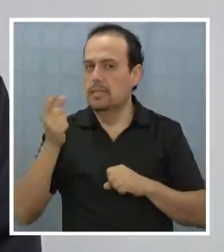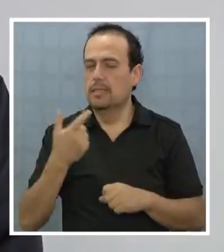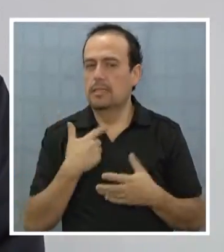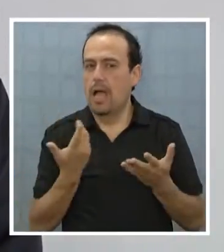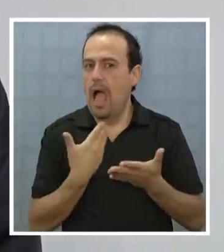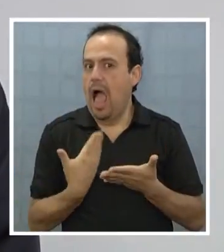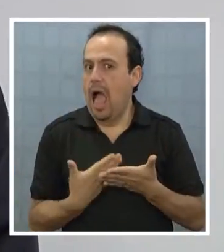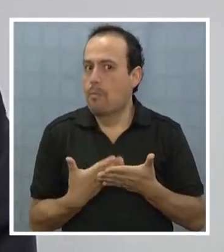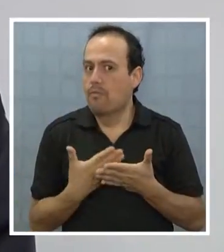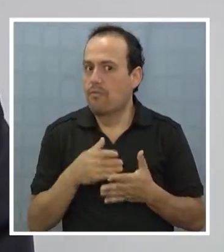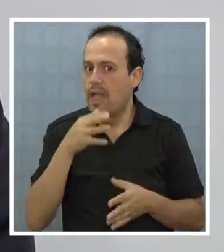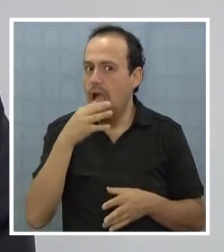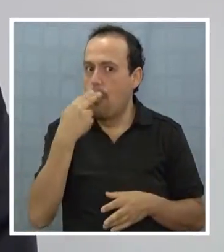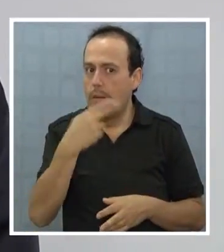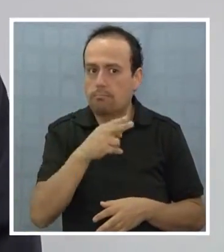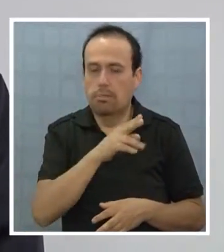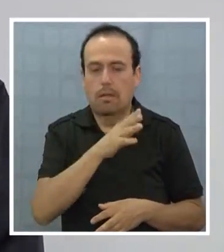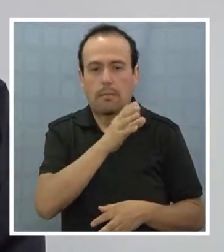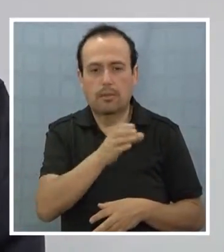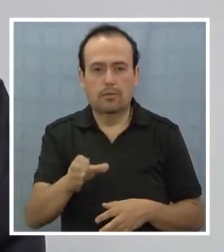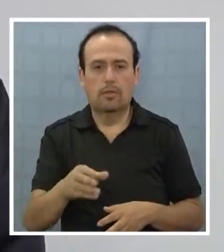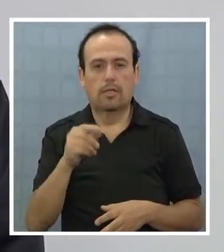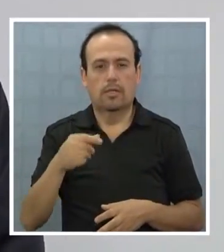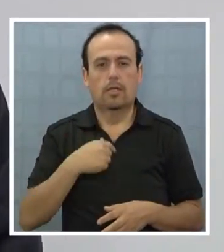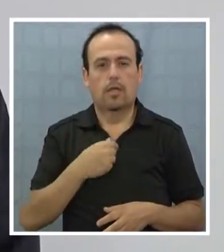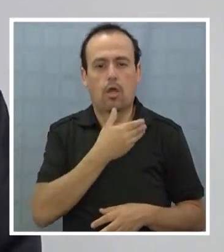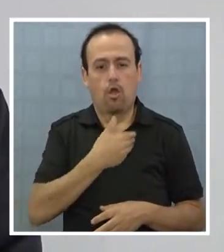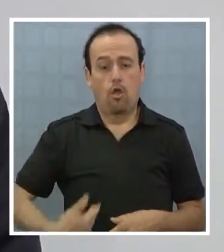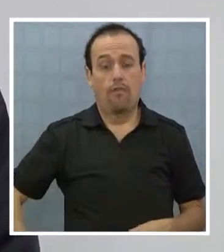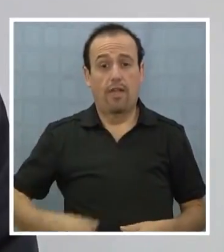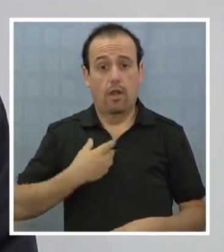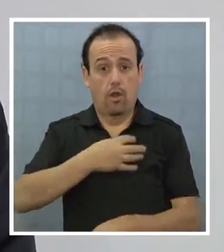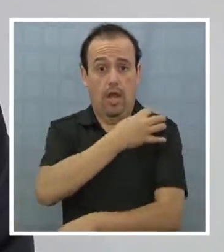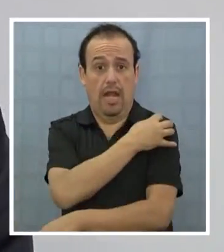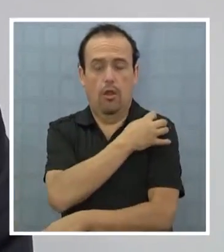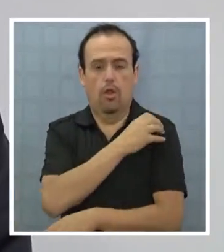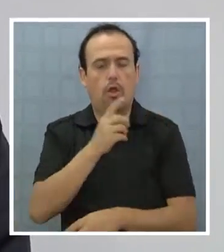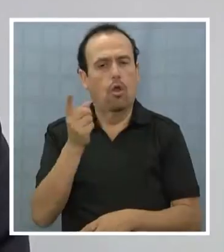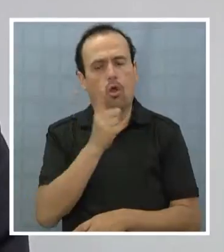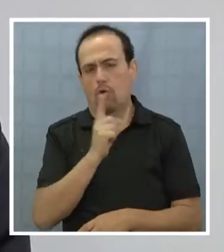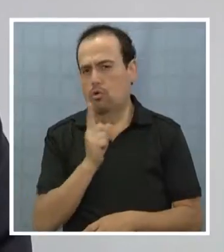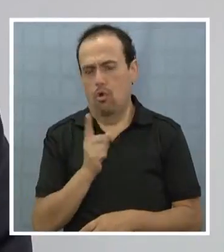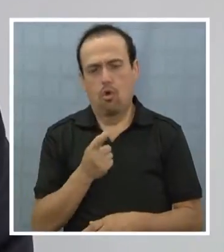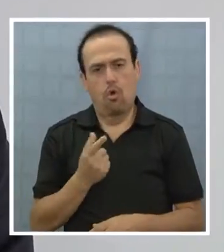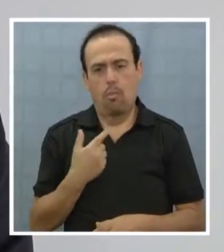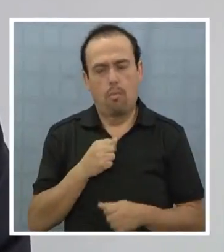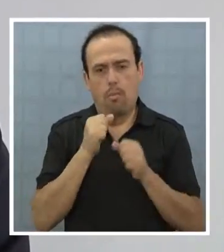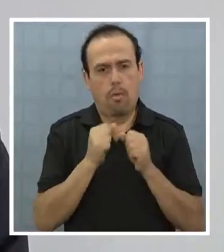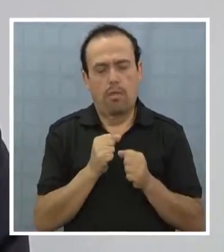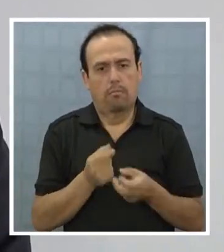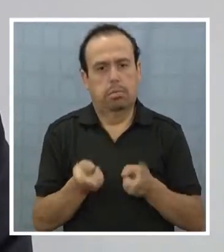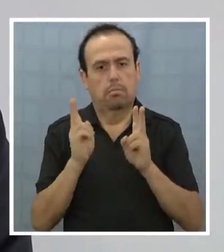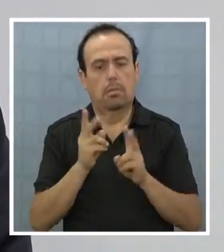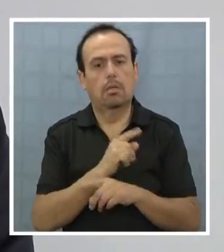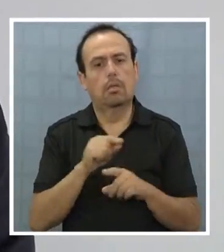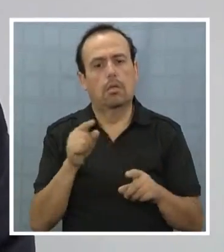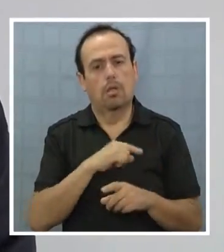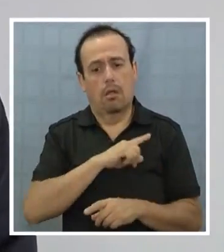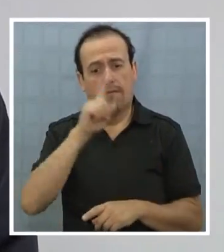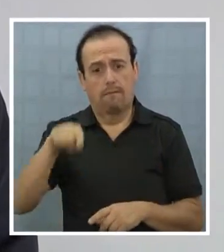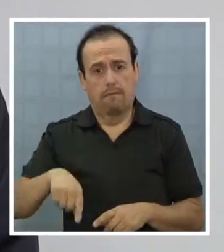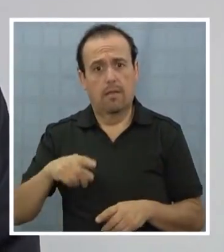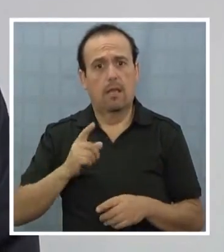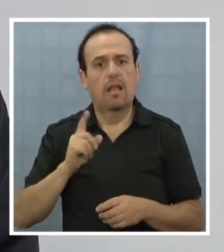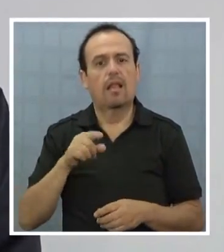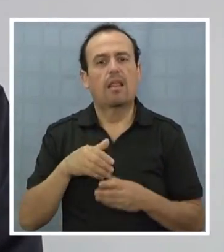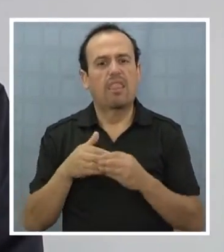buscando aprovecharse del agua de la gente. Y eso creo que el gobierno regional no lo puede permitir. Acá tenemos que estar de lado con los dirigentes. Hoy día a esta sesión del CORE vinieron todos los dirigentes